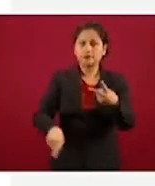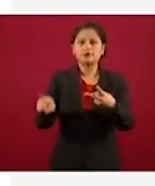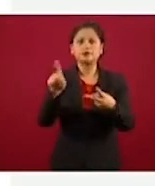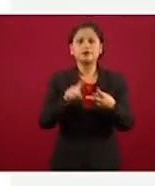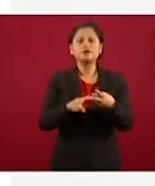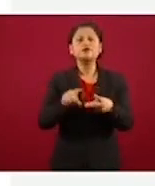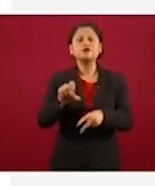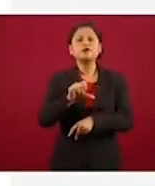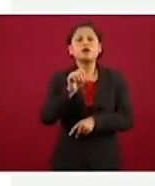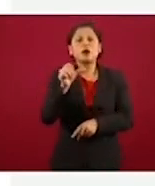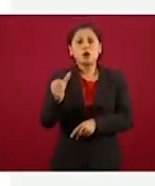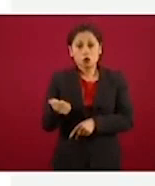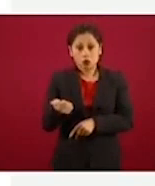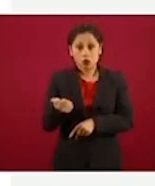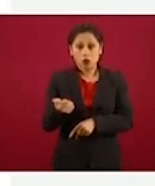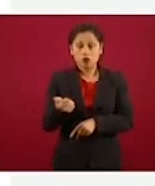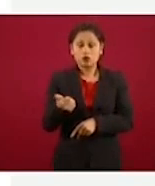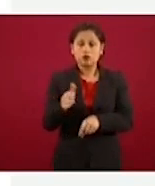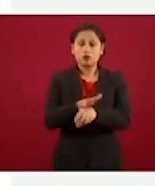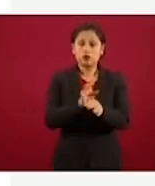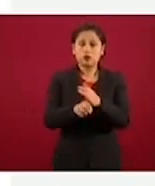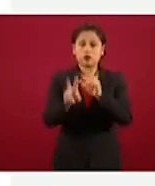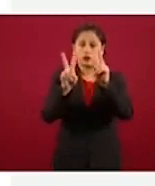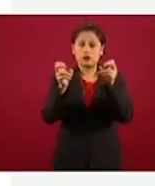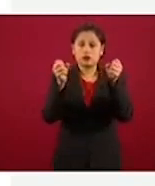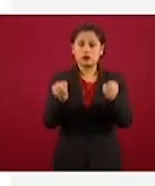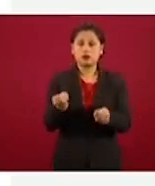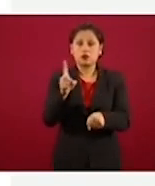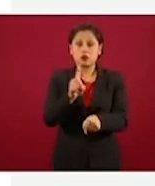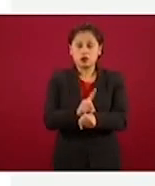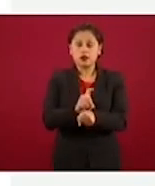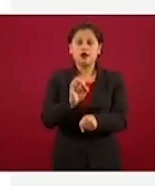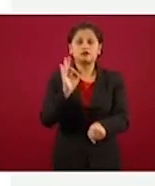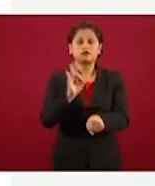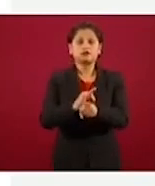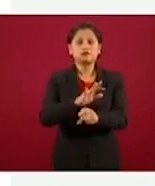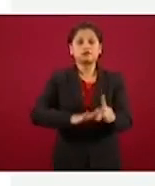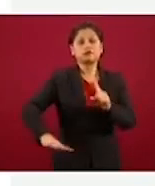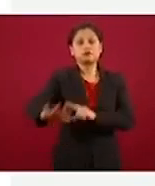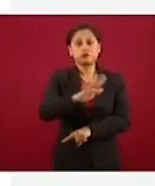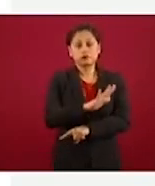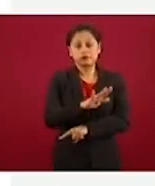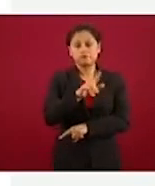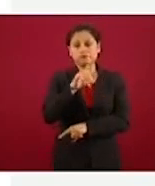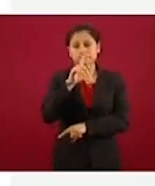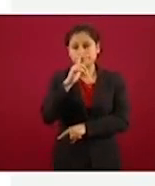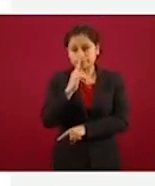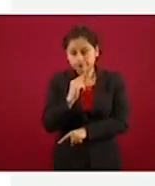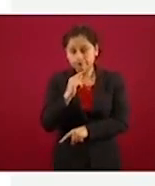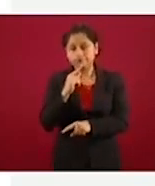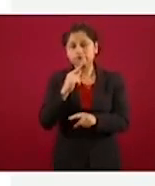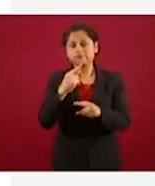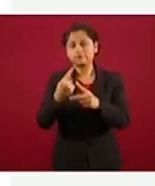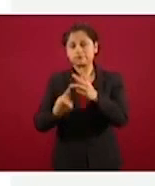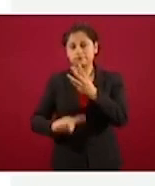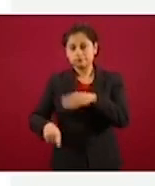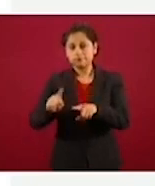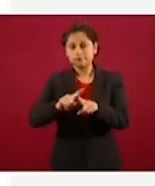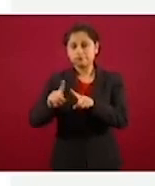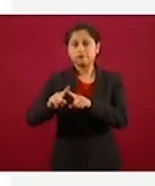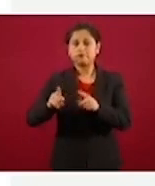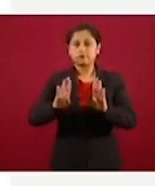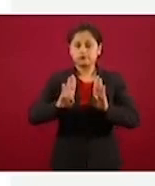involucradas precisamente en la seguridad pública y la protección ciudadana, además de en la defensa de la integridad y soberanía